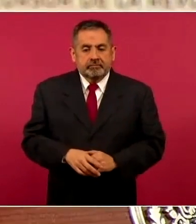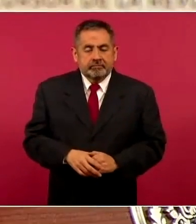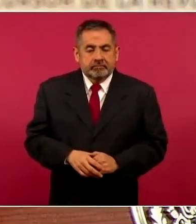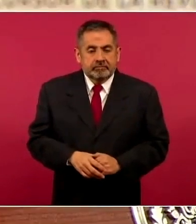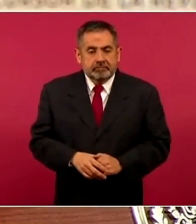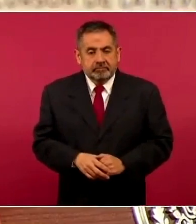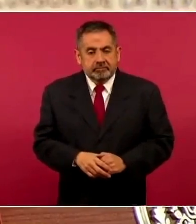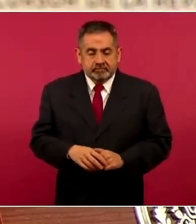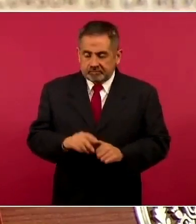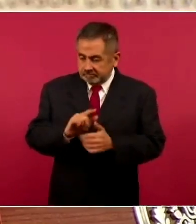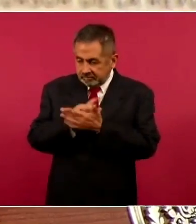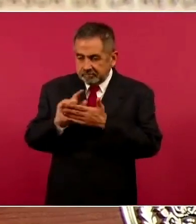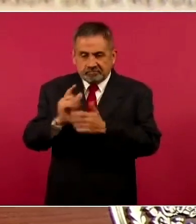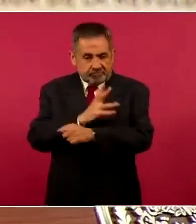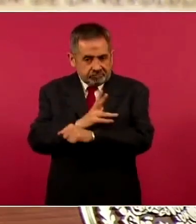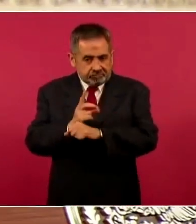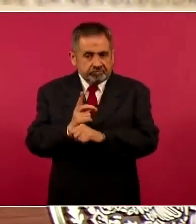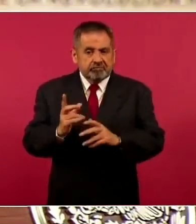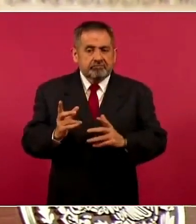limpio.